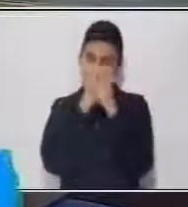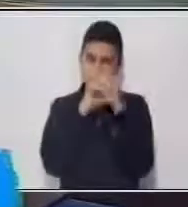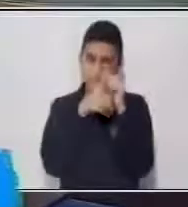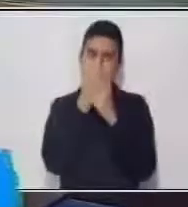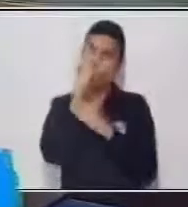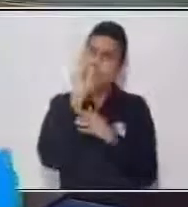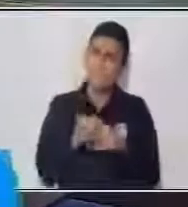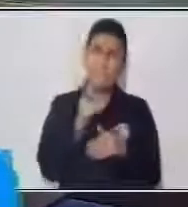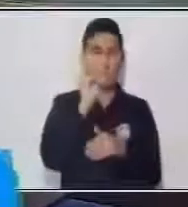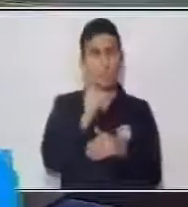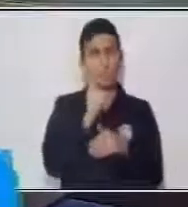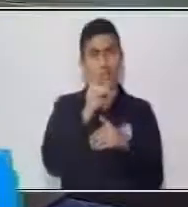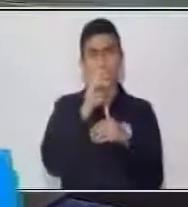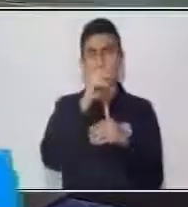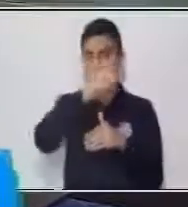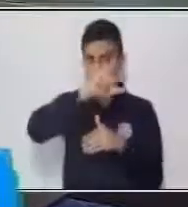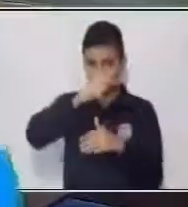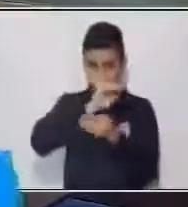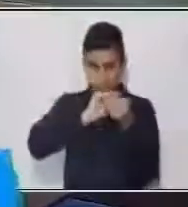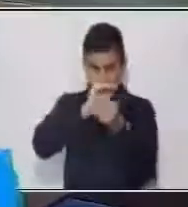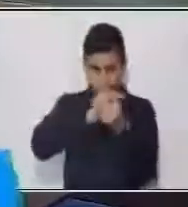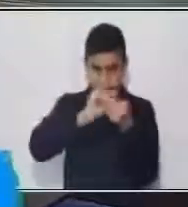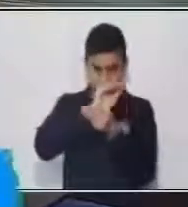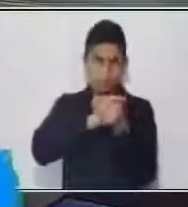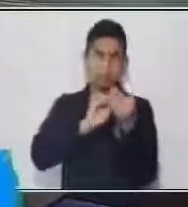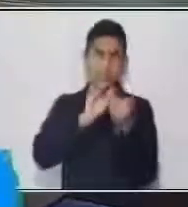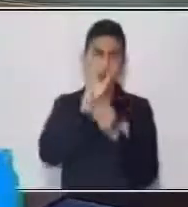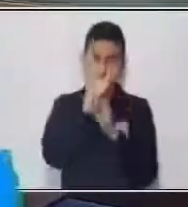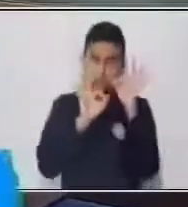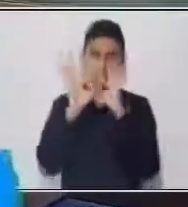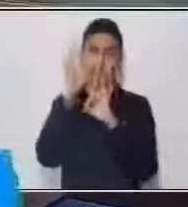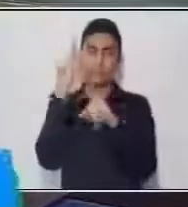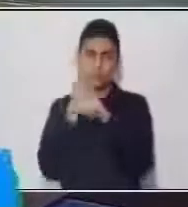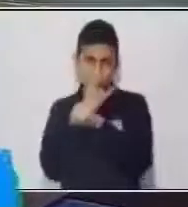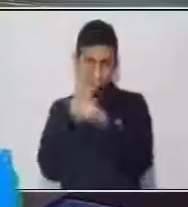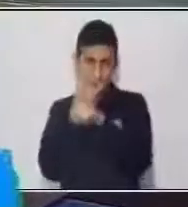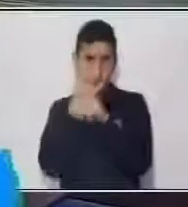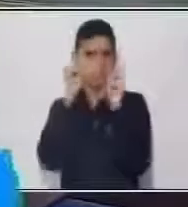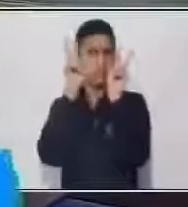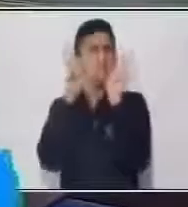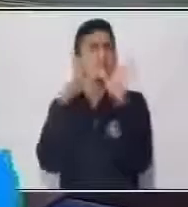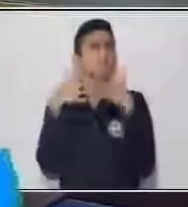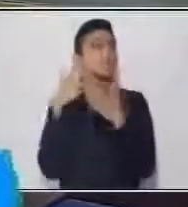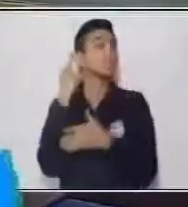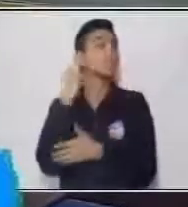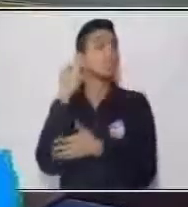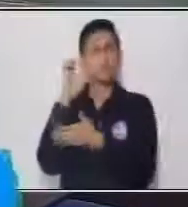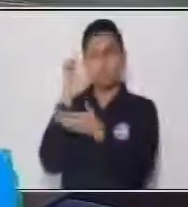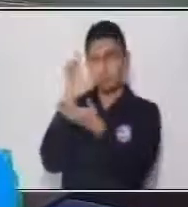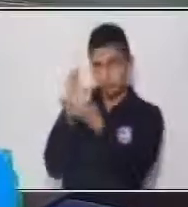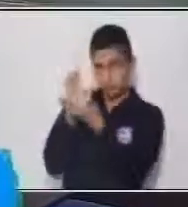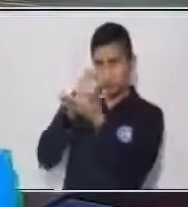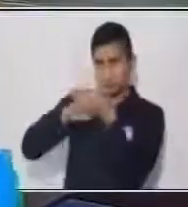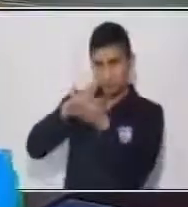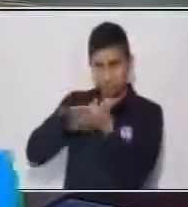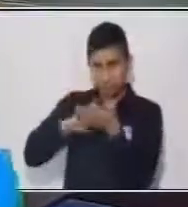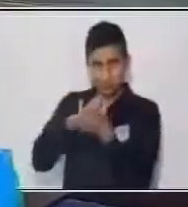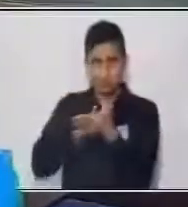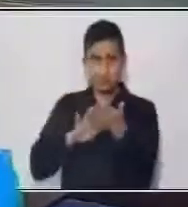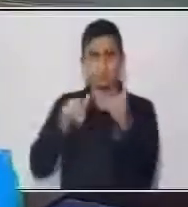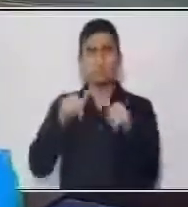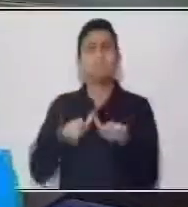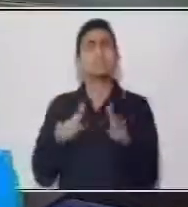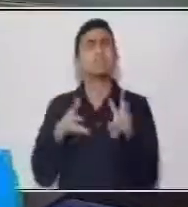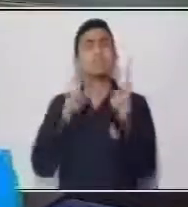tus manos constantemente con agua y jabón o las desinfectes como yo lo haré en este momento. Hoy en el